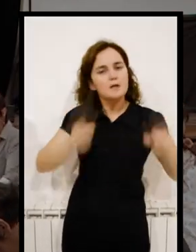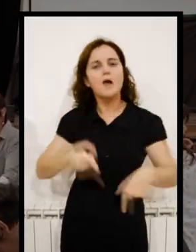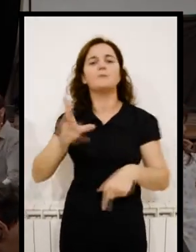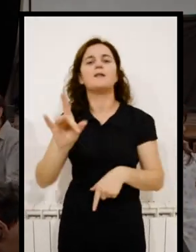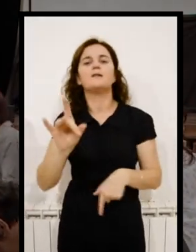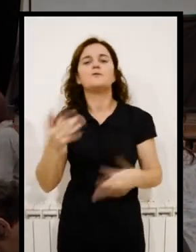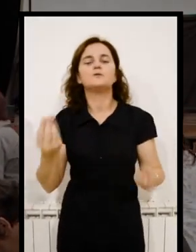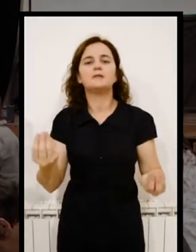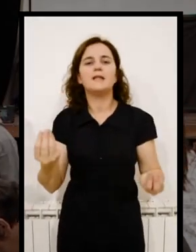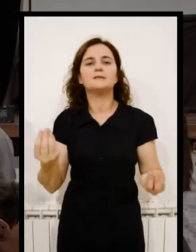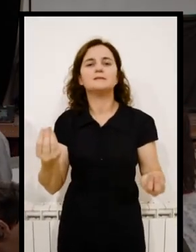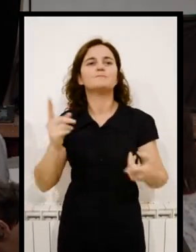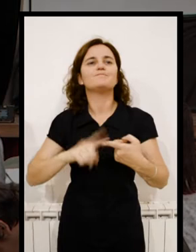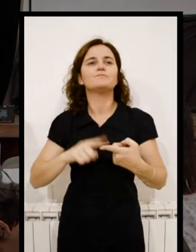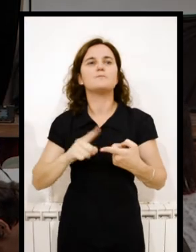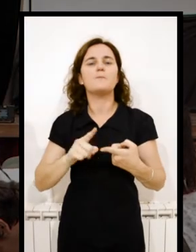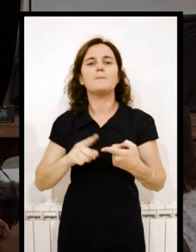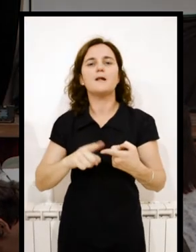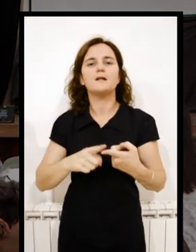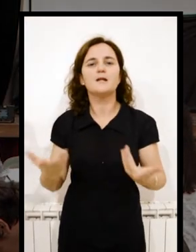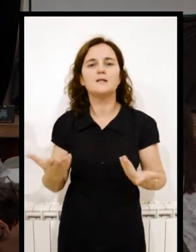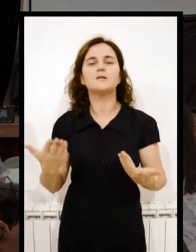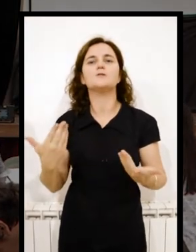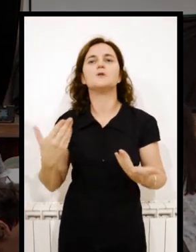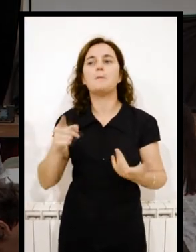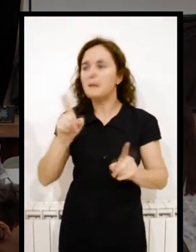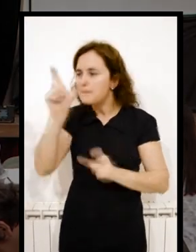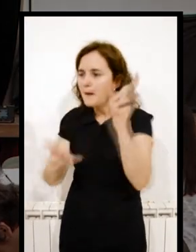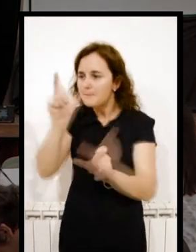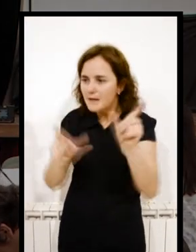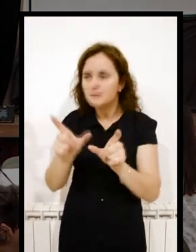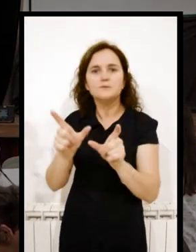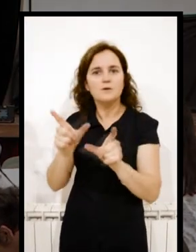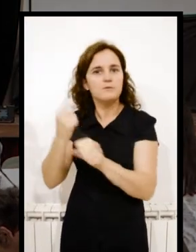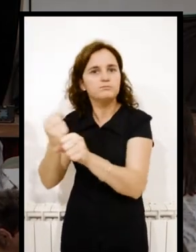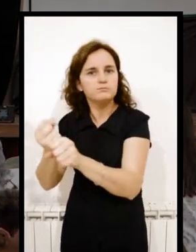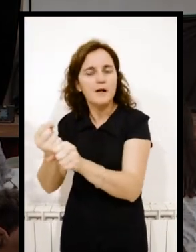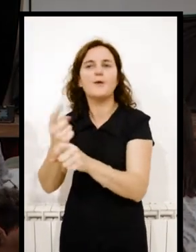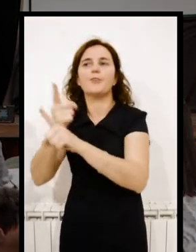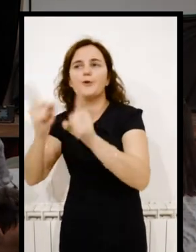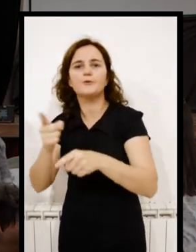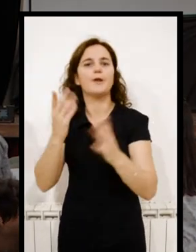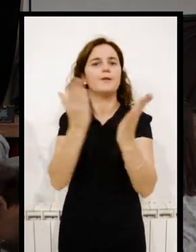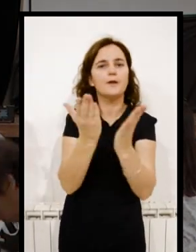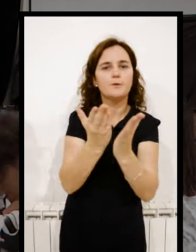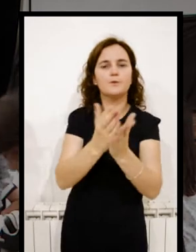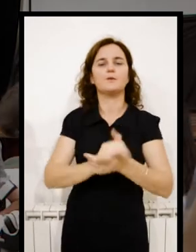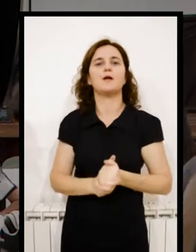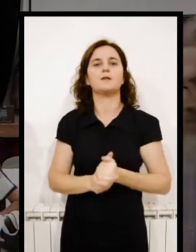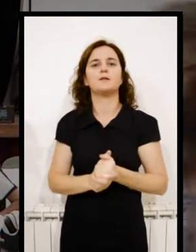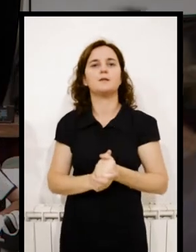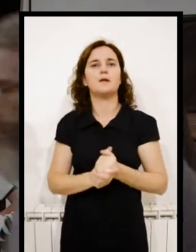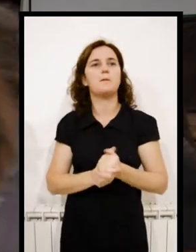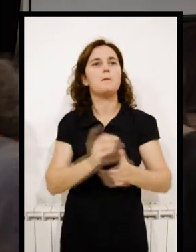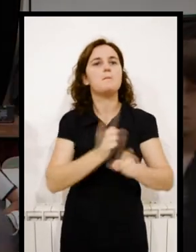sino también las dificultades que se presentan con los propios actores que conforman las instituciones, los docentes, los estudiantes,